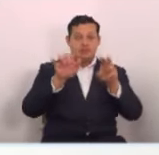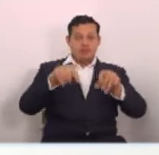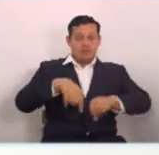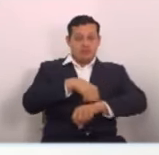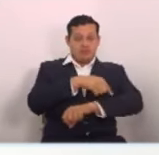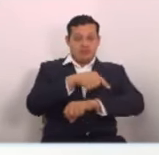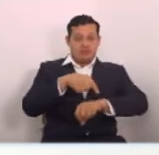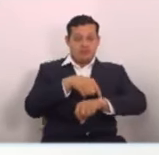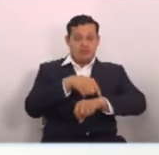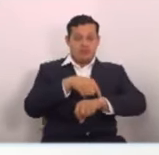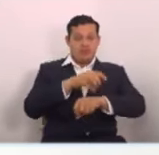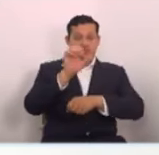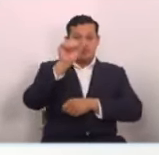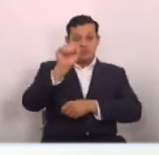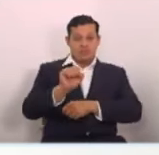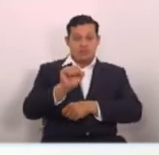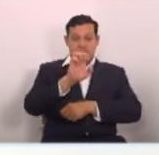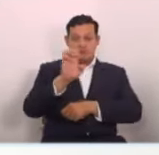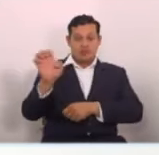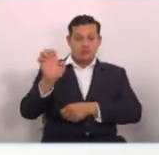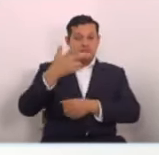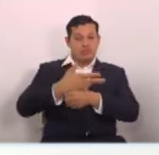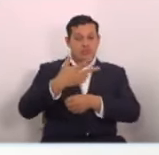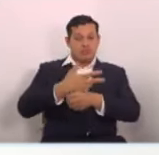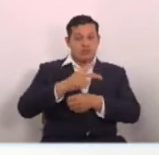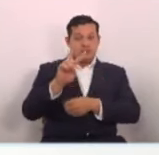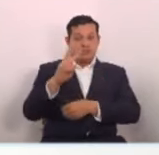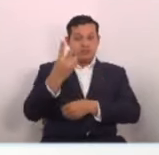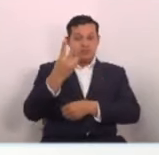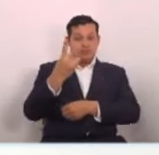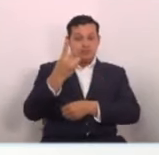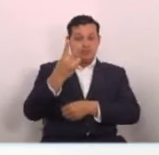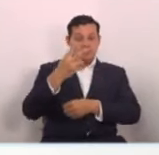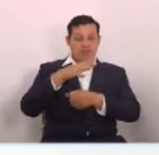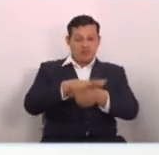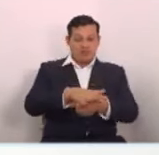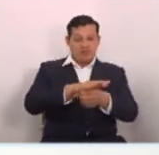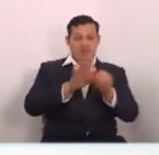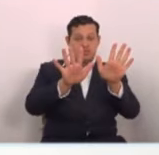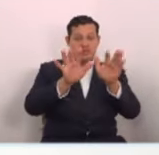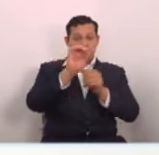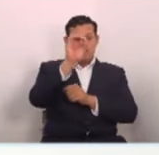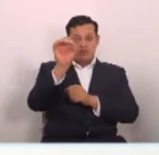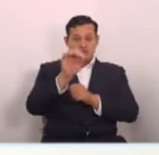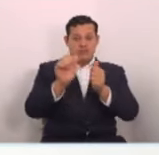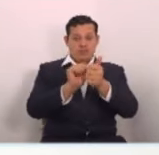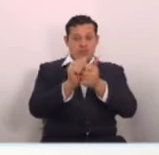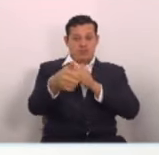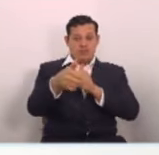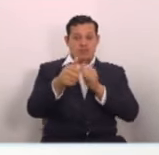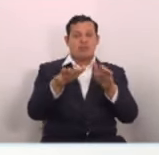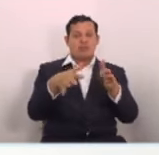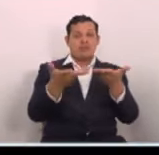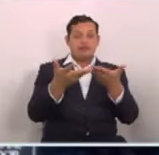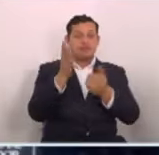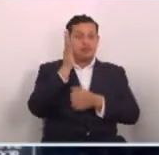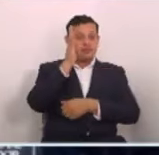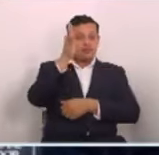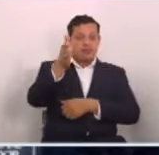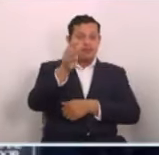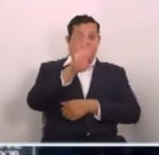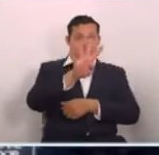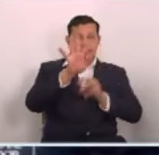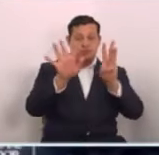localizada al sureste de Guatemala. Y una segunda baja presión con 10% de probabilidad de desarrollo ciclónico para las próximas